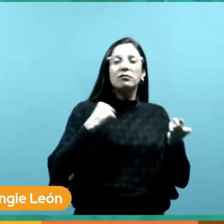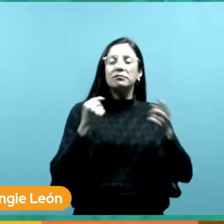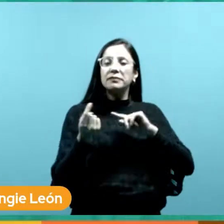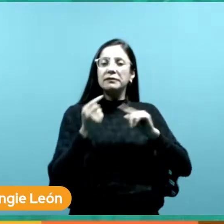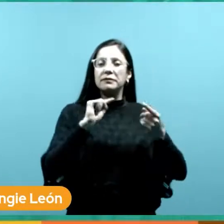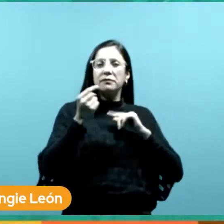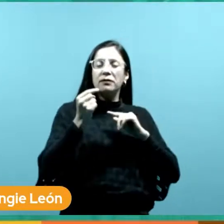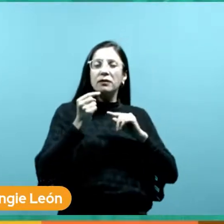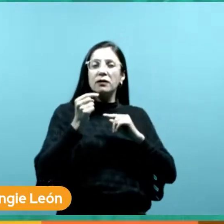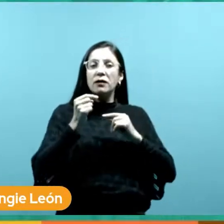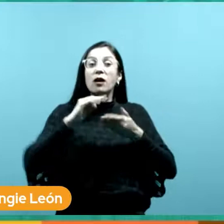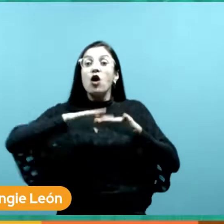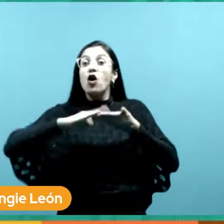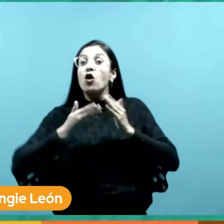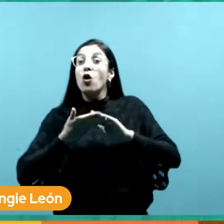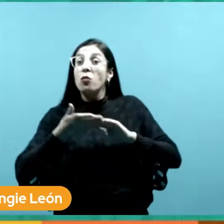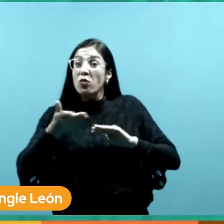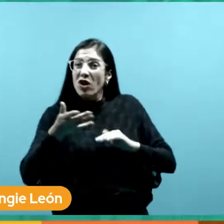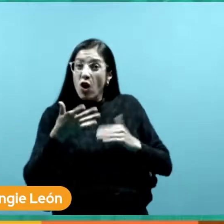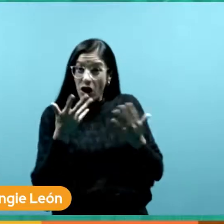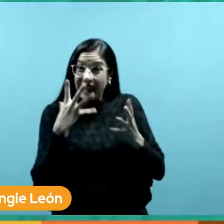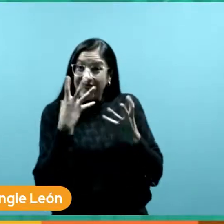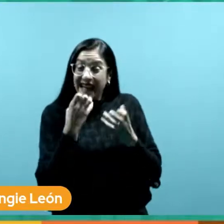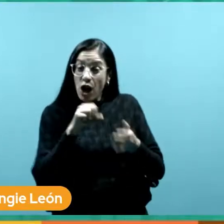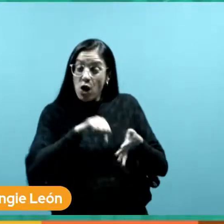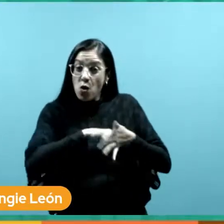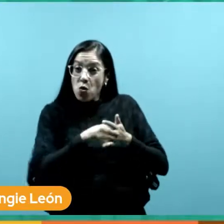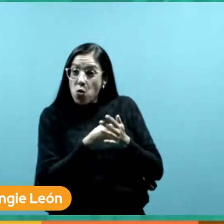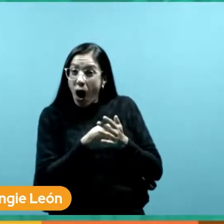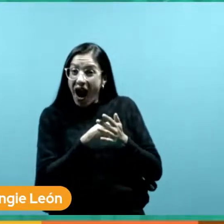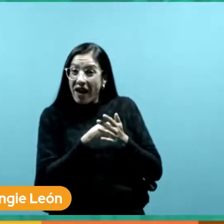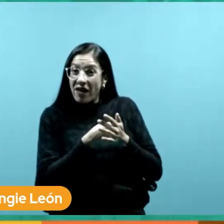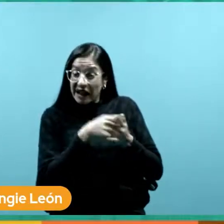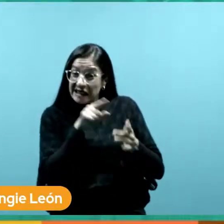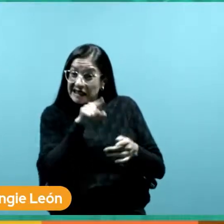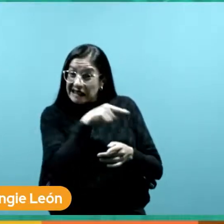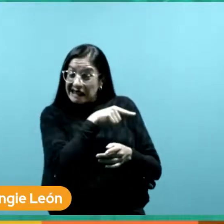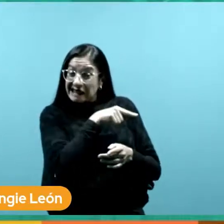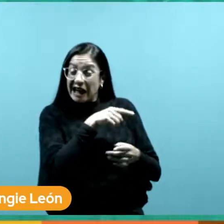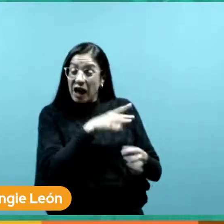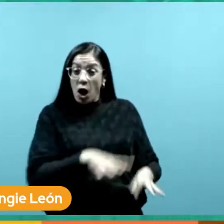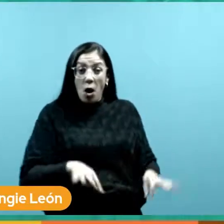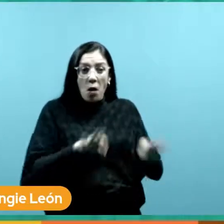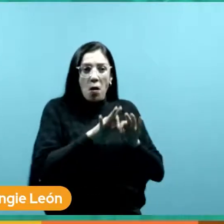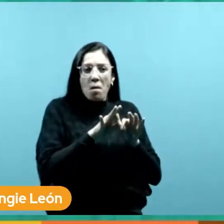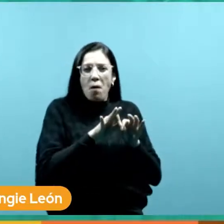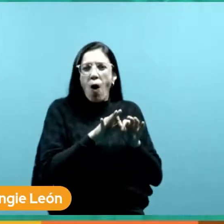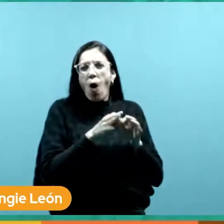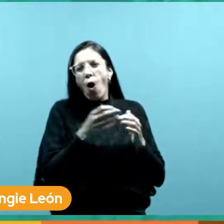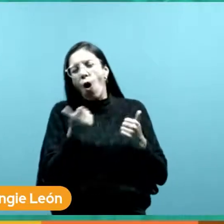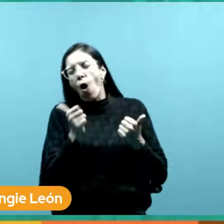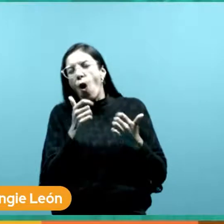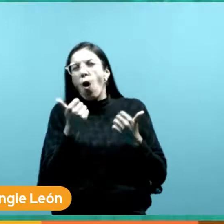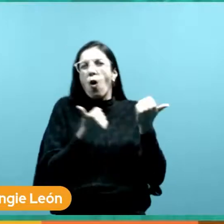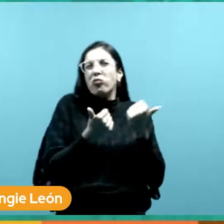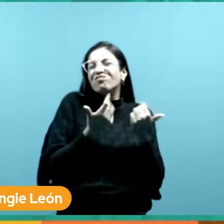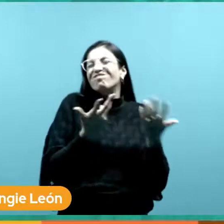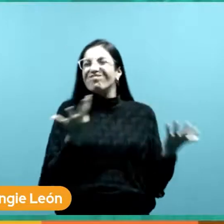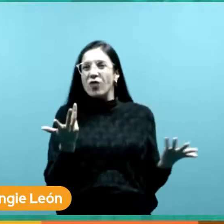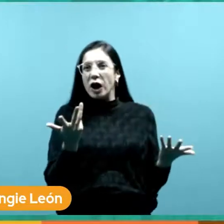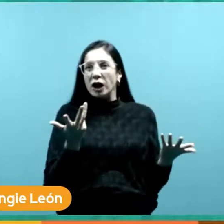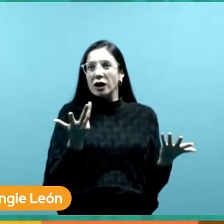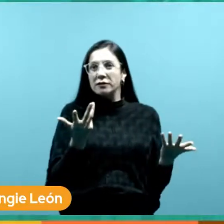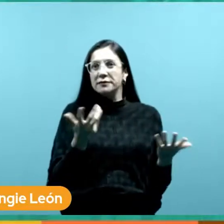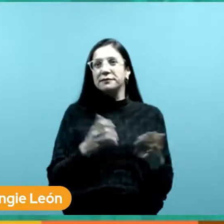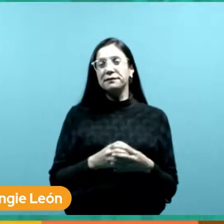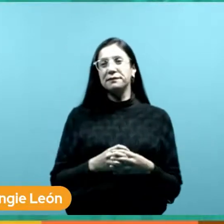lo cierto es que sí la mayor parte de los usos del archivo tienen que ver con litigio ¿no?